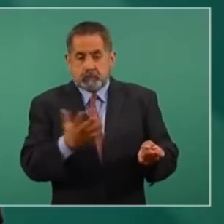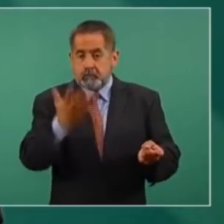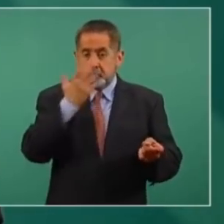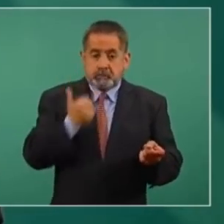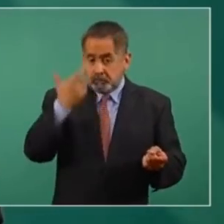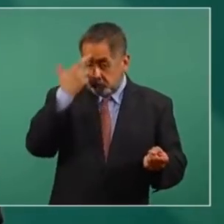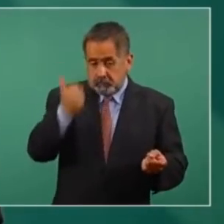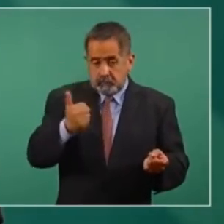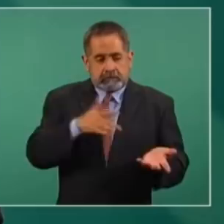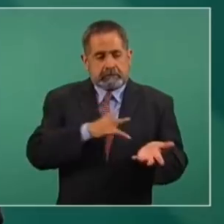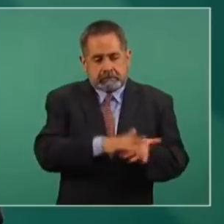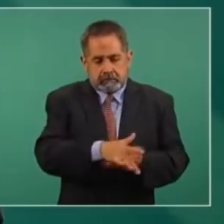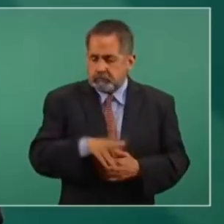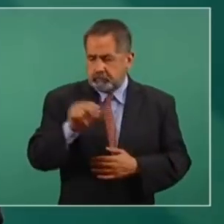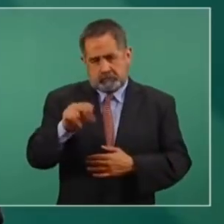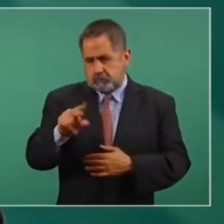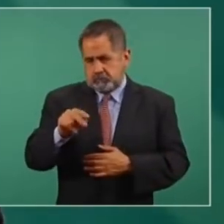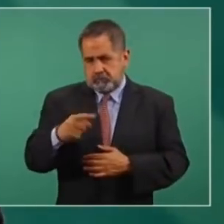razón,